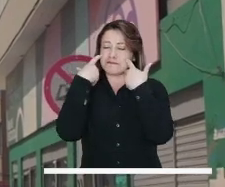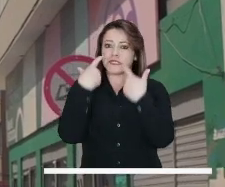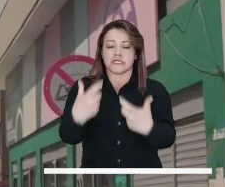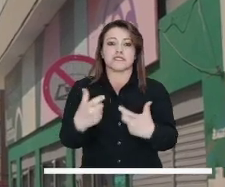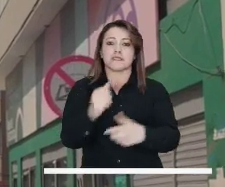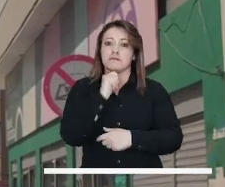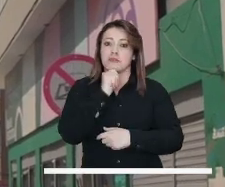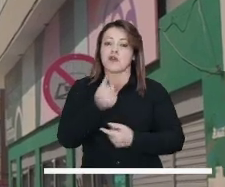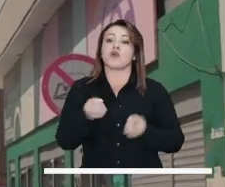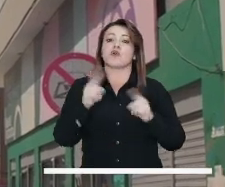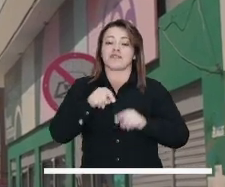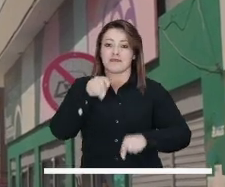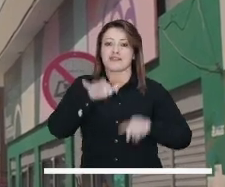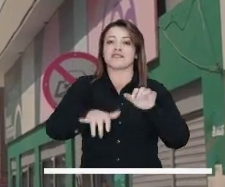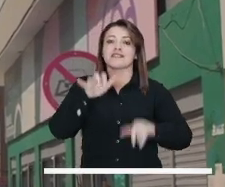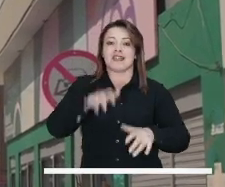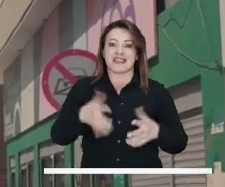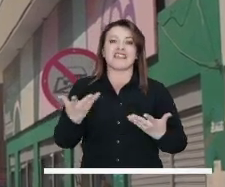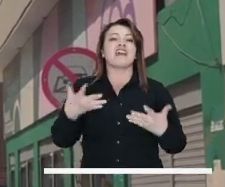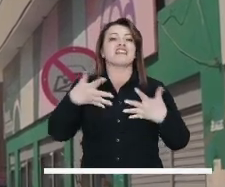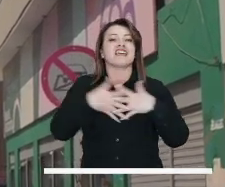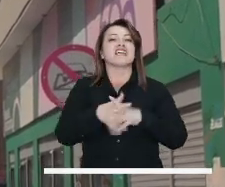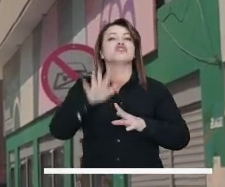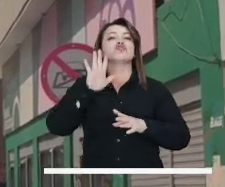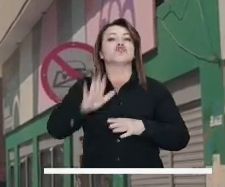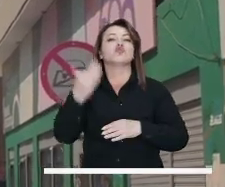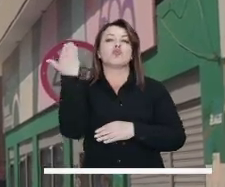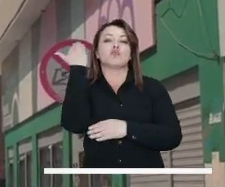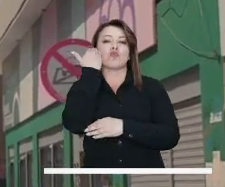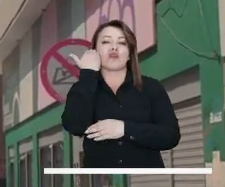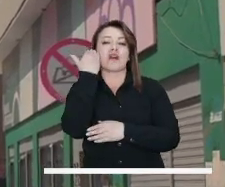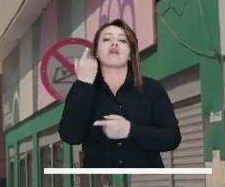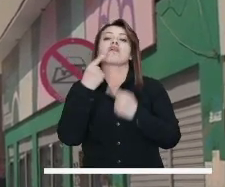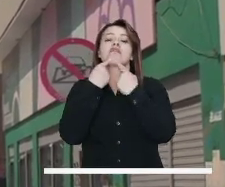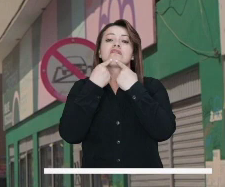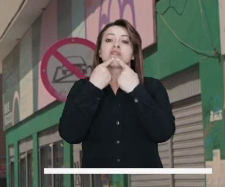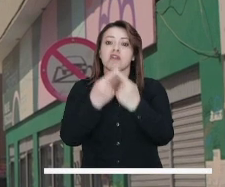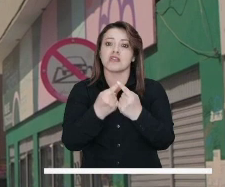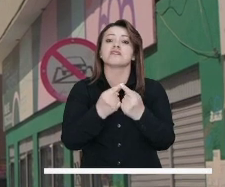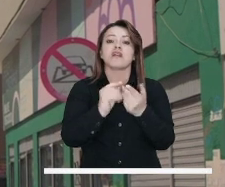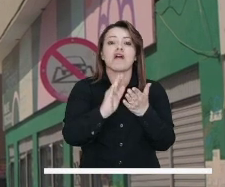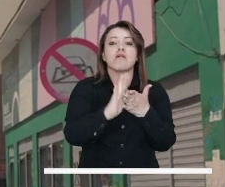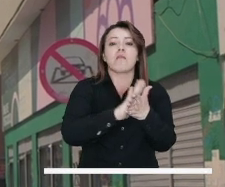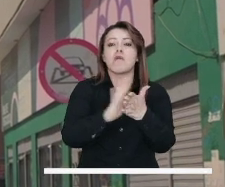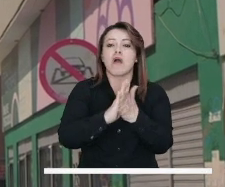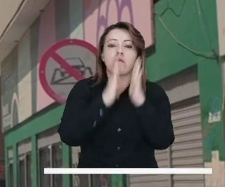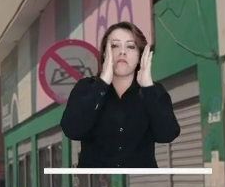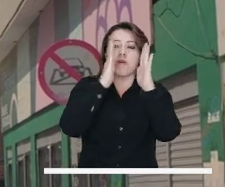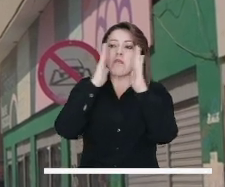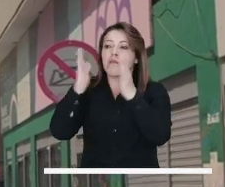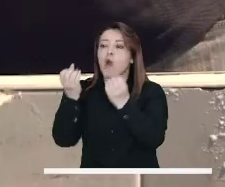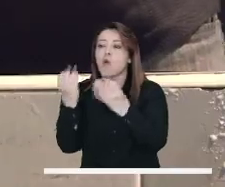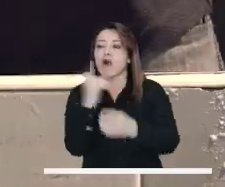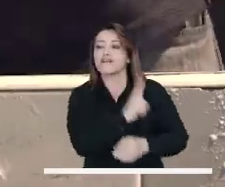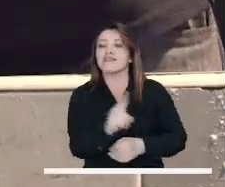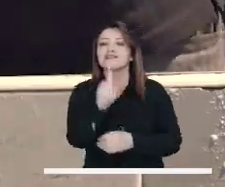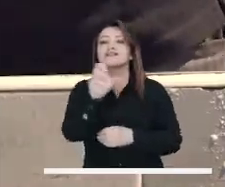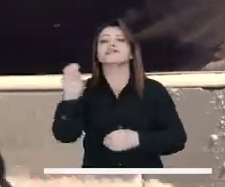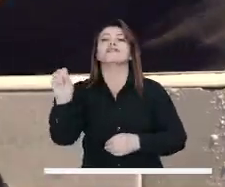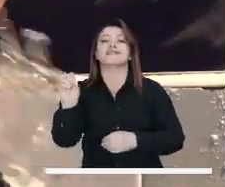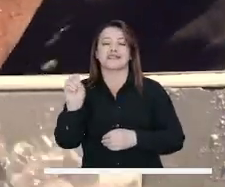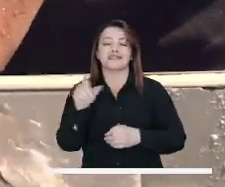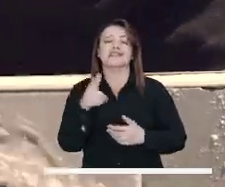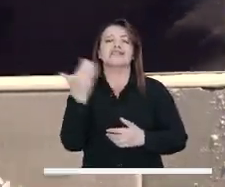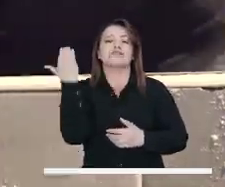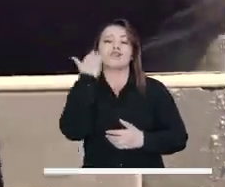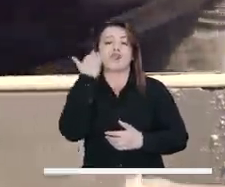estos considerados en riesgo extremo. Asimismo, la Secretaría Distrital de la Mujer refiere haber realizado valoración en este